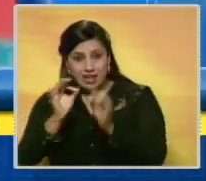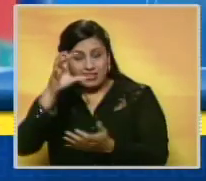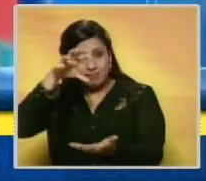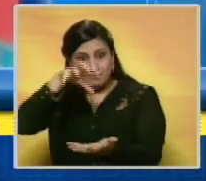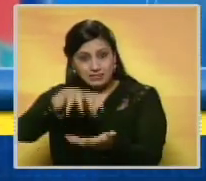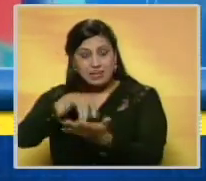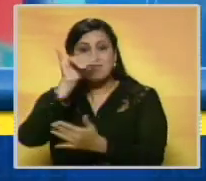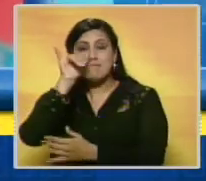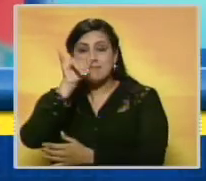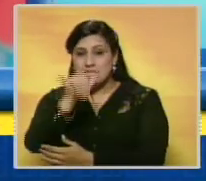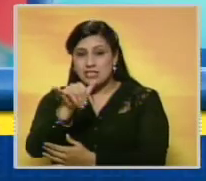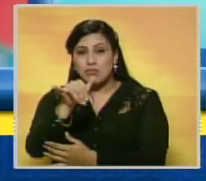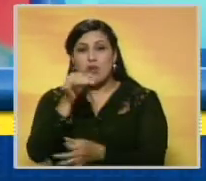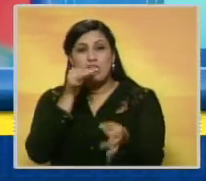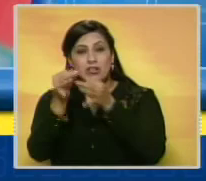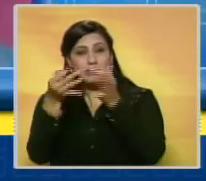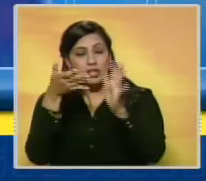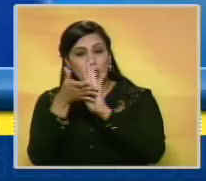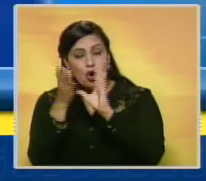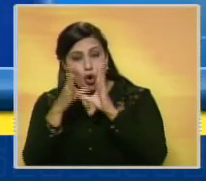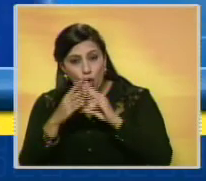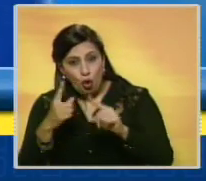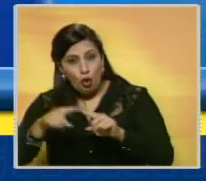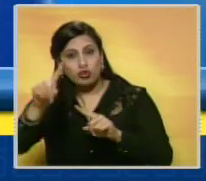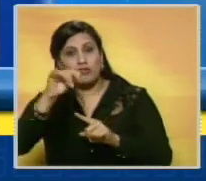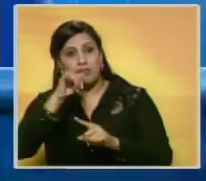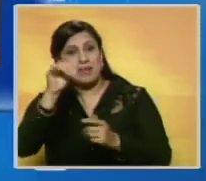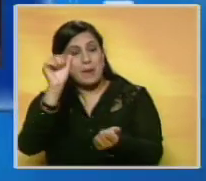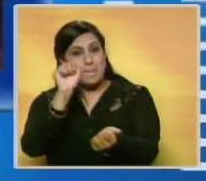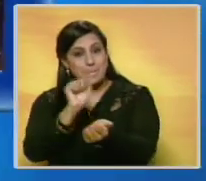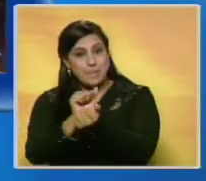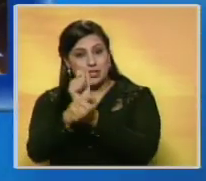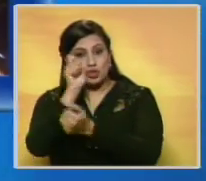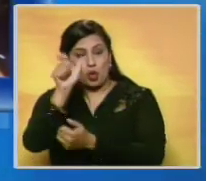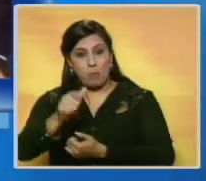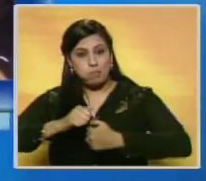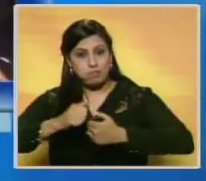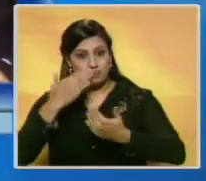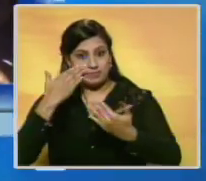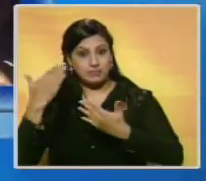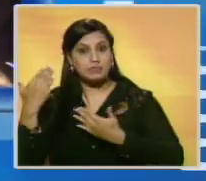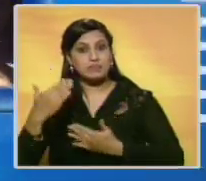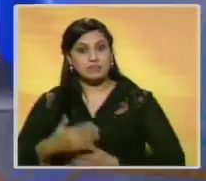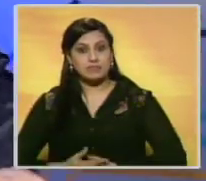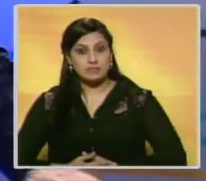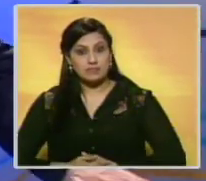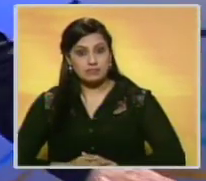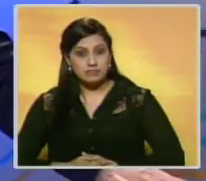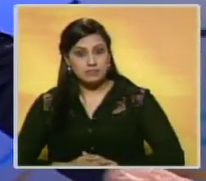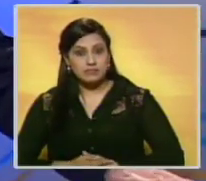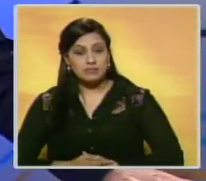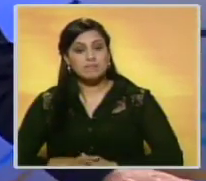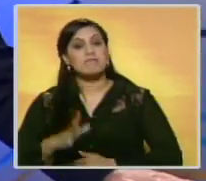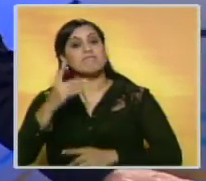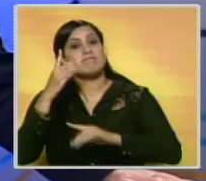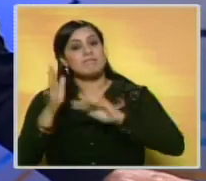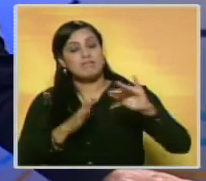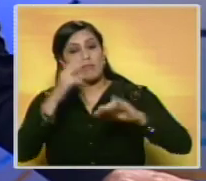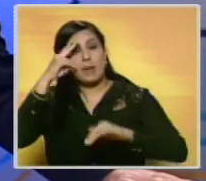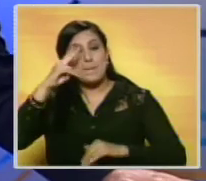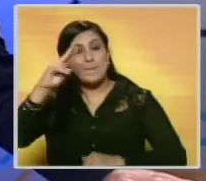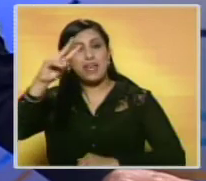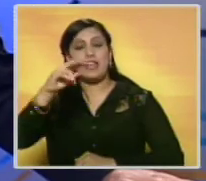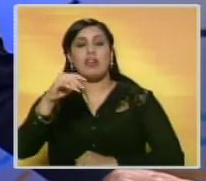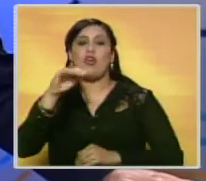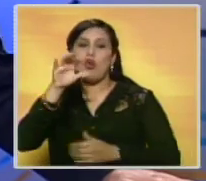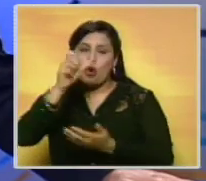la misma diligencia aplicada en otro caso reciente para la captura de Johnny Bolívar. En México, el gobierno